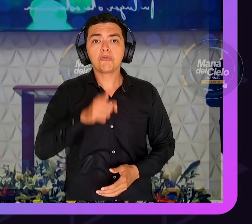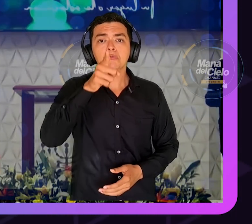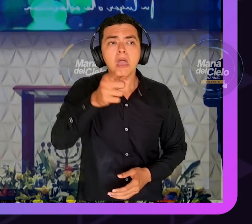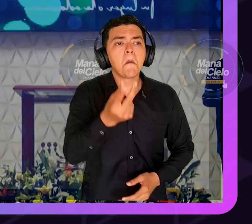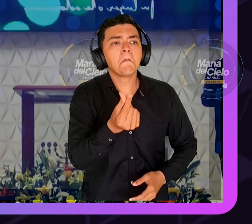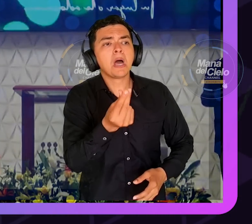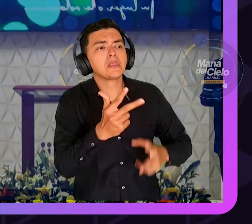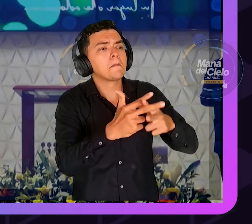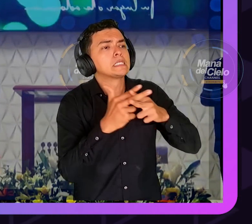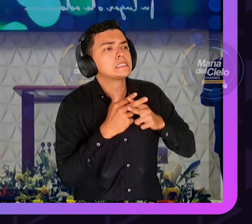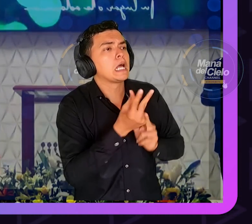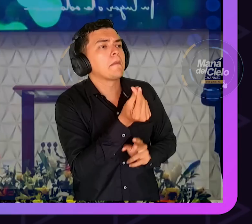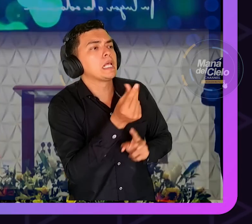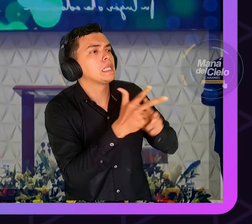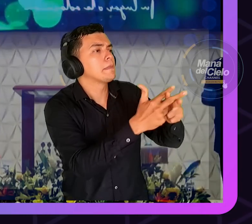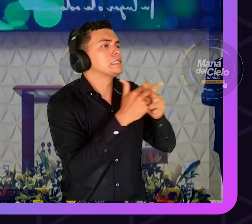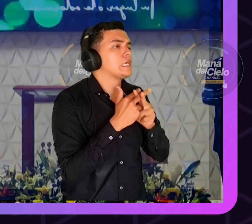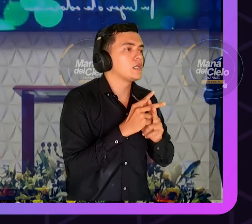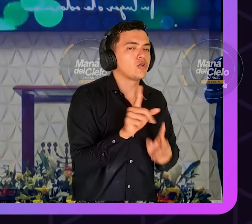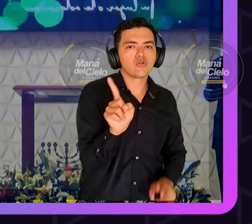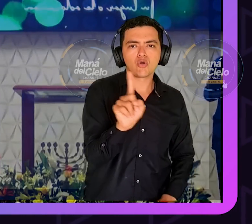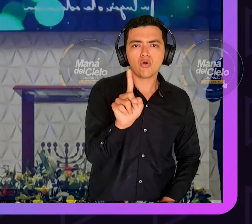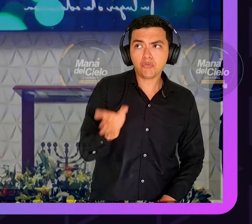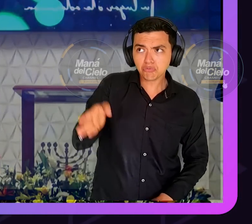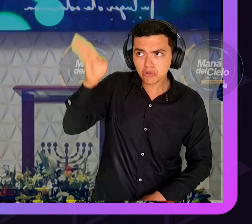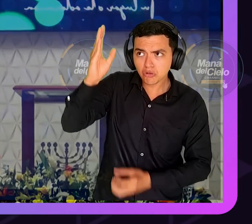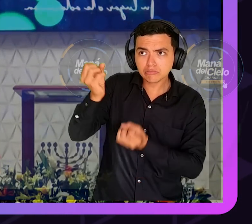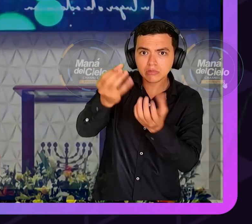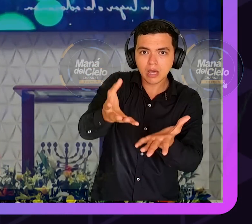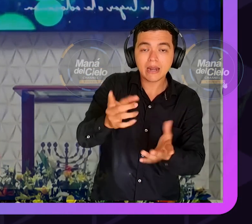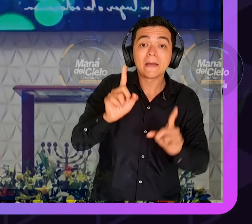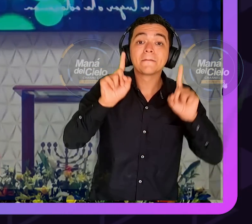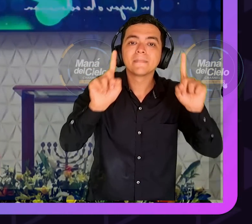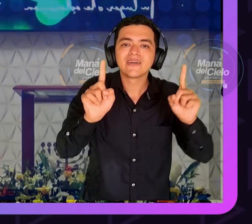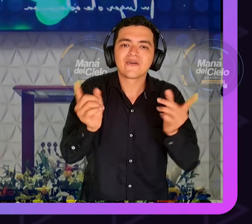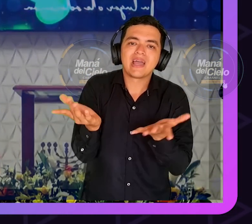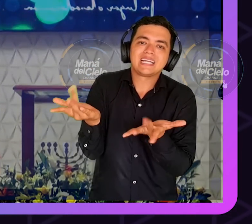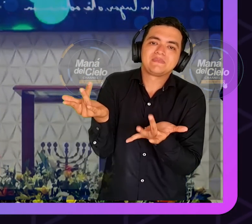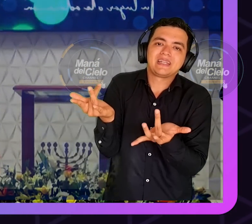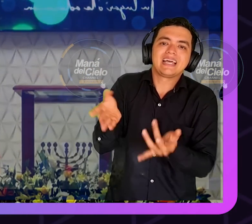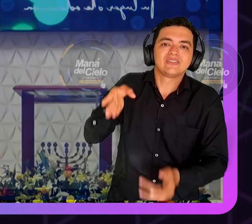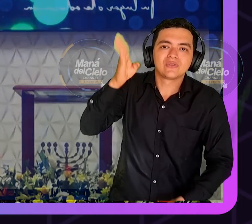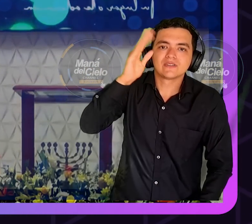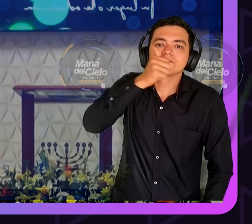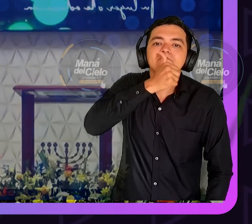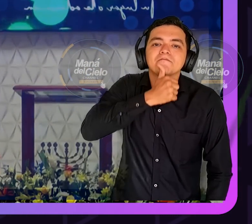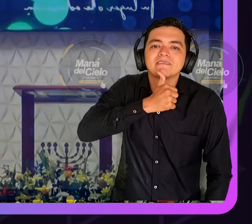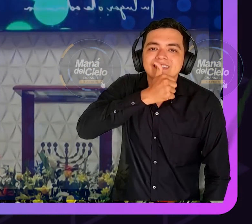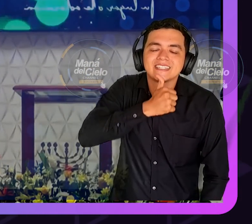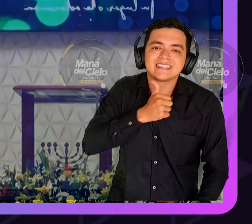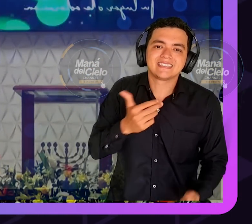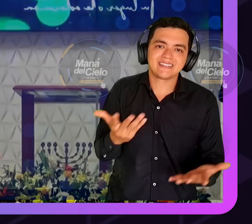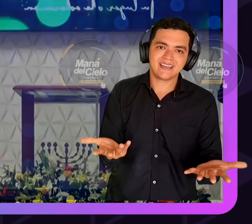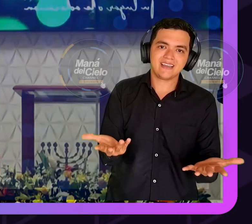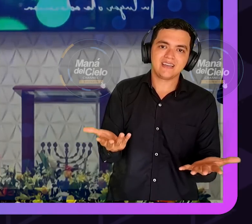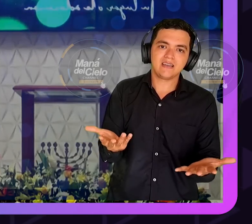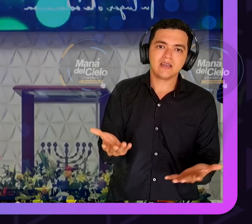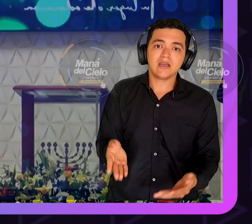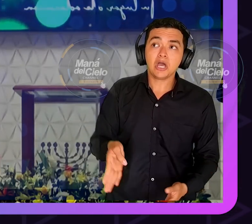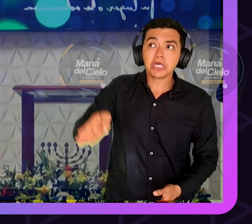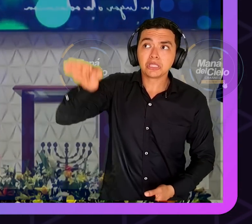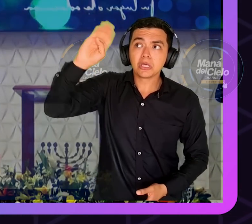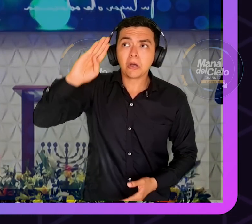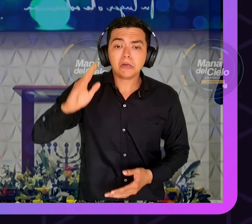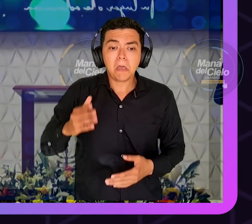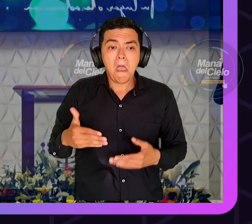en Cristo por eso estoy de 78 y fiel desde que estaba niño no porque yo sea mejor que usted